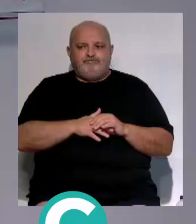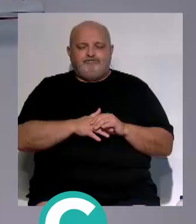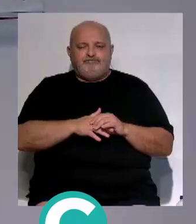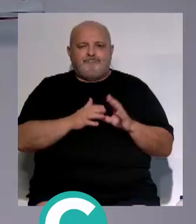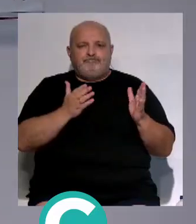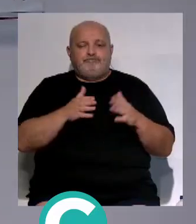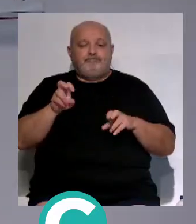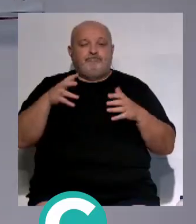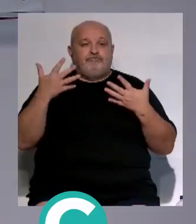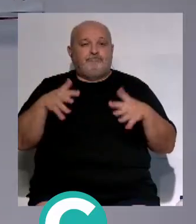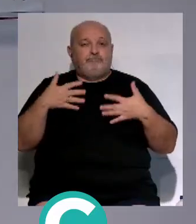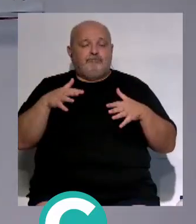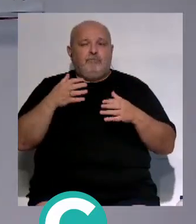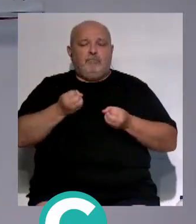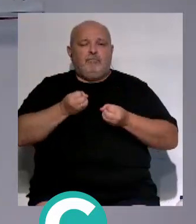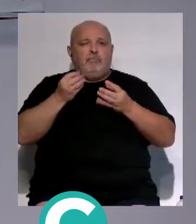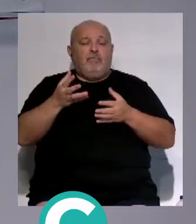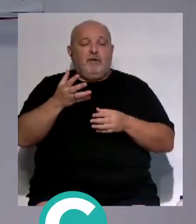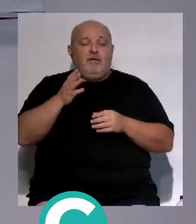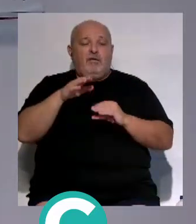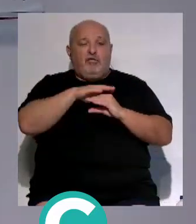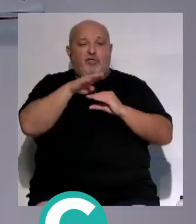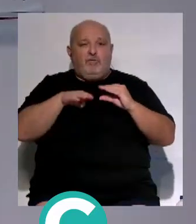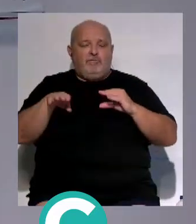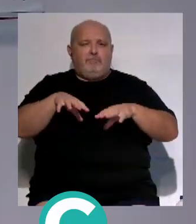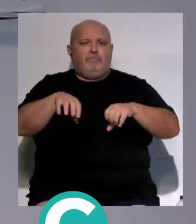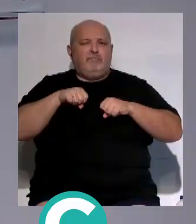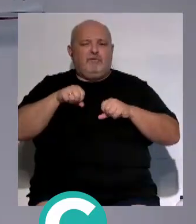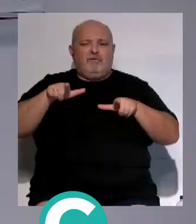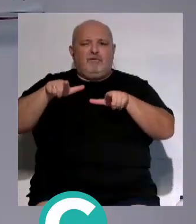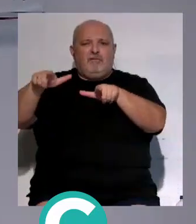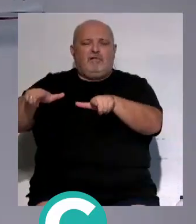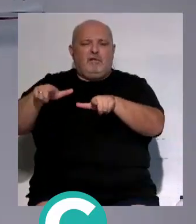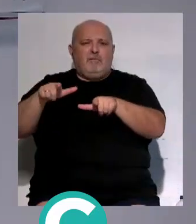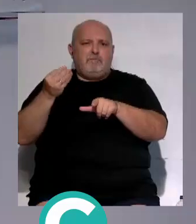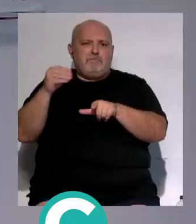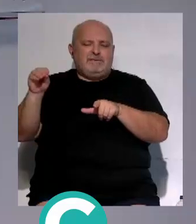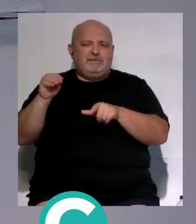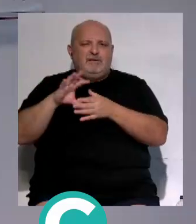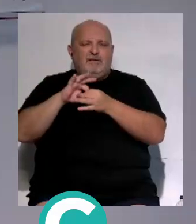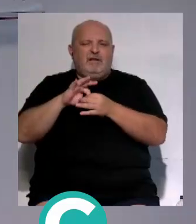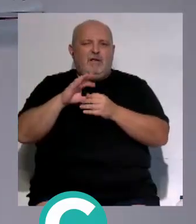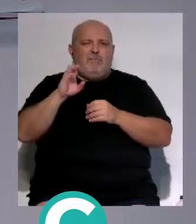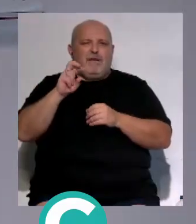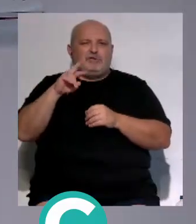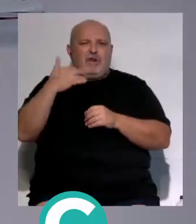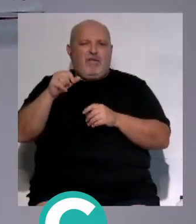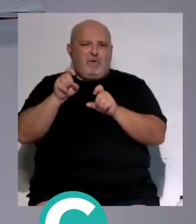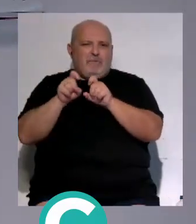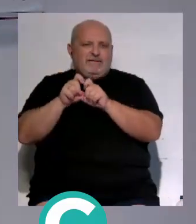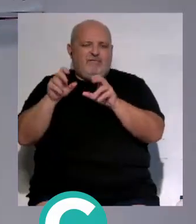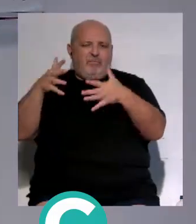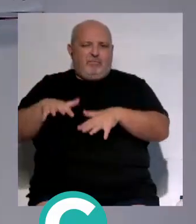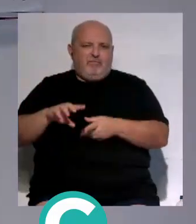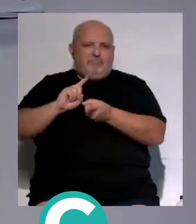Y este miércoles hemos conocido que Zona Franca adquiere la parcela para completar la unidad de Pastoriza en el polígono exterior.